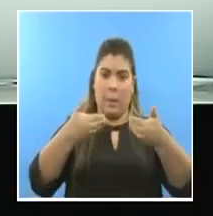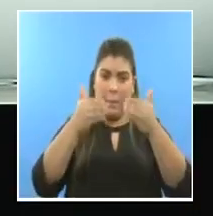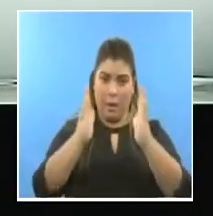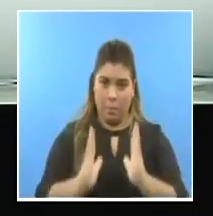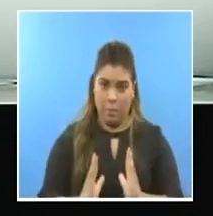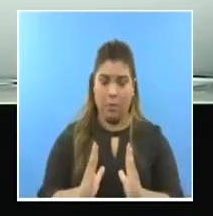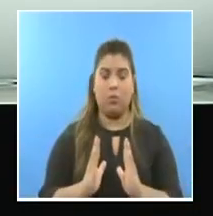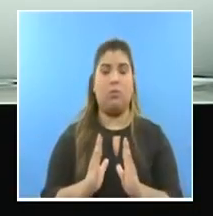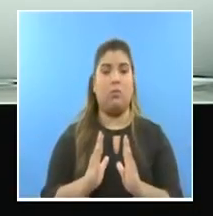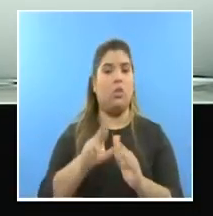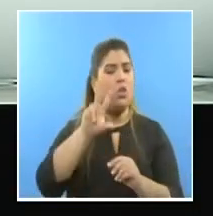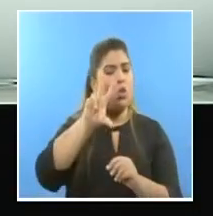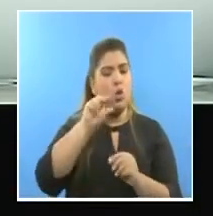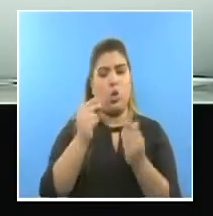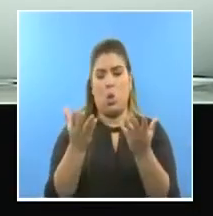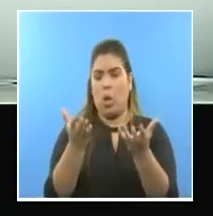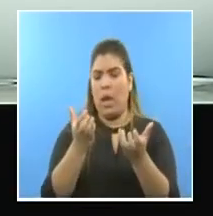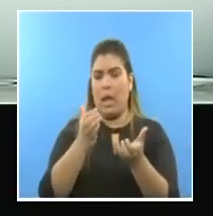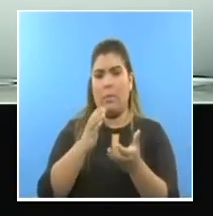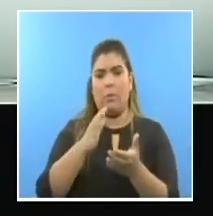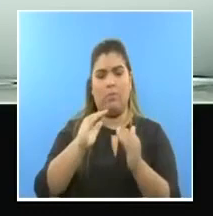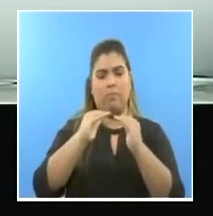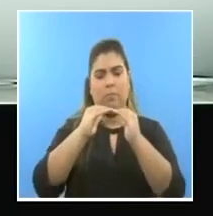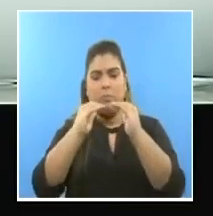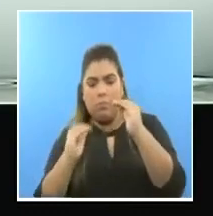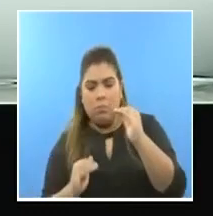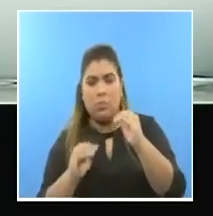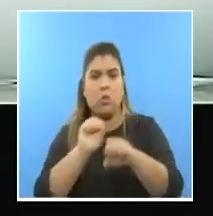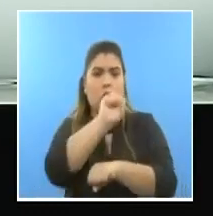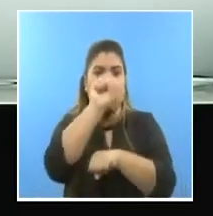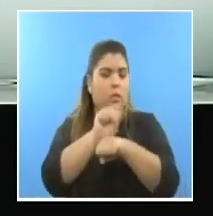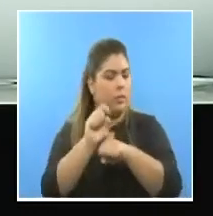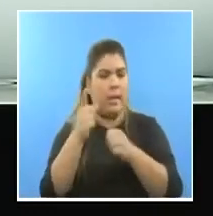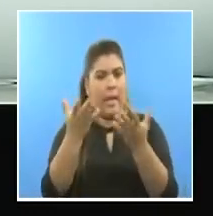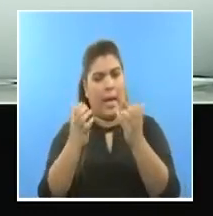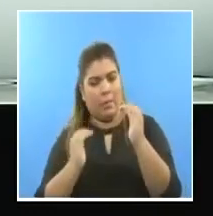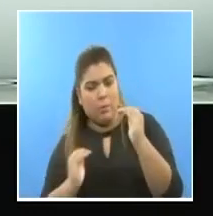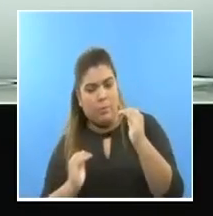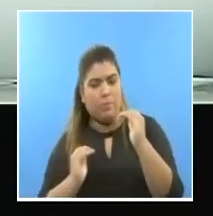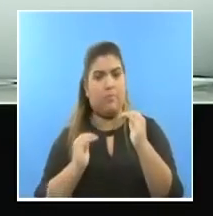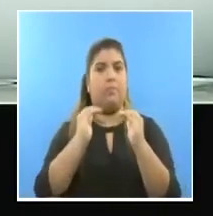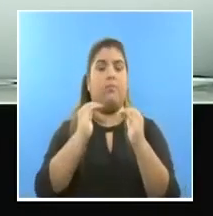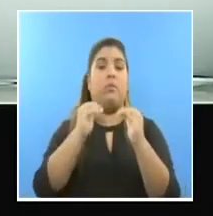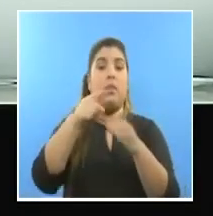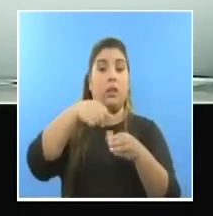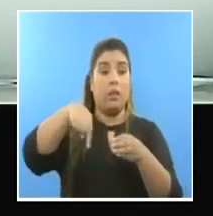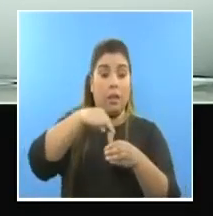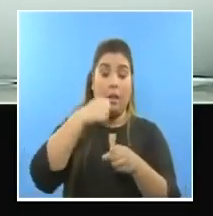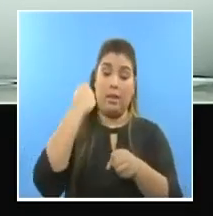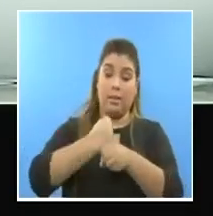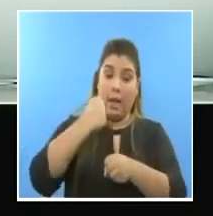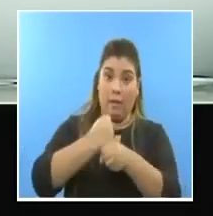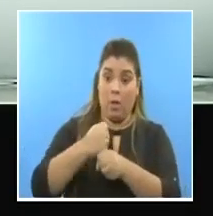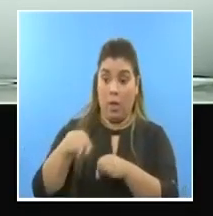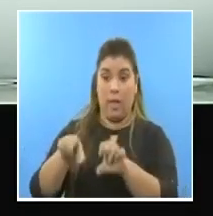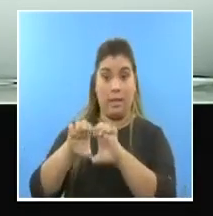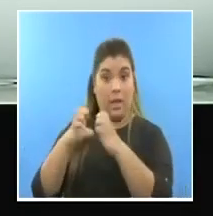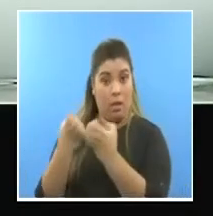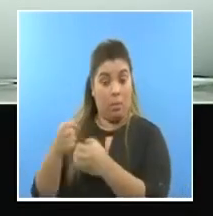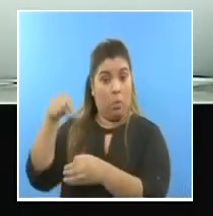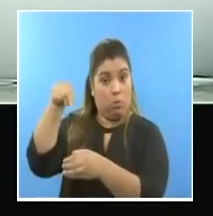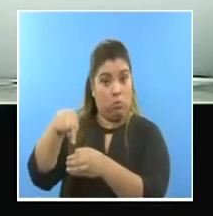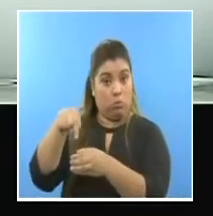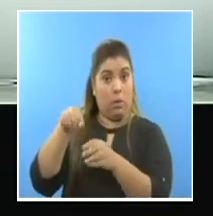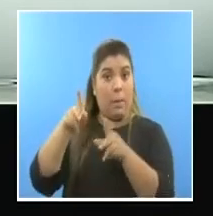de las desigualdades sociales. Cabe señalar que la labor de este Consejo será paralela y